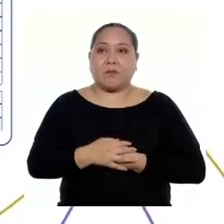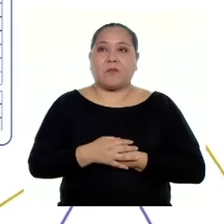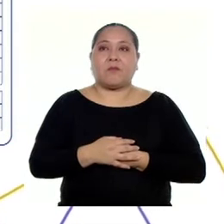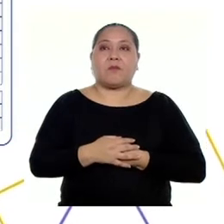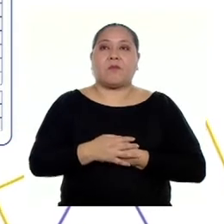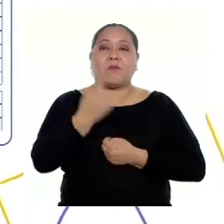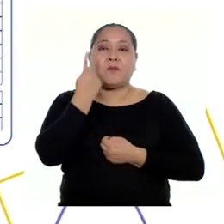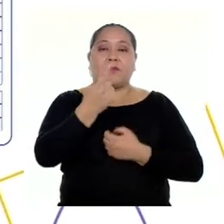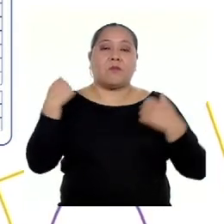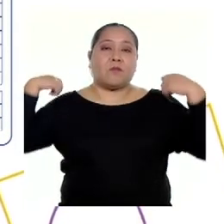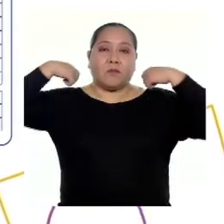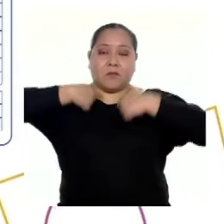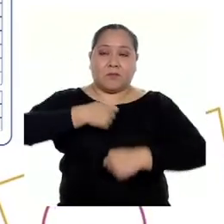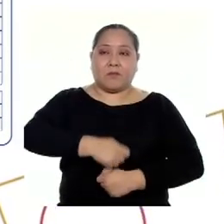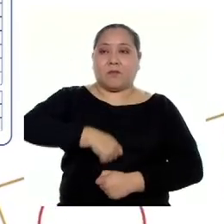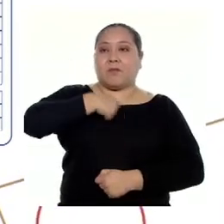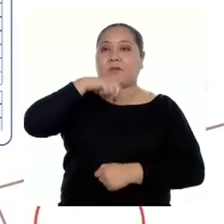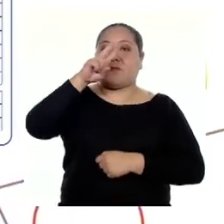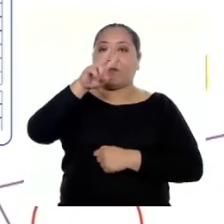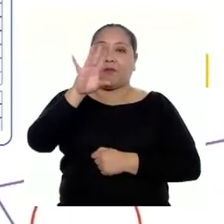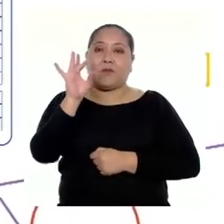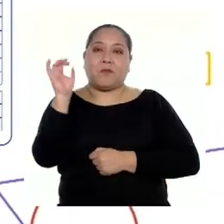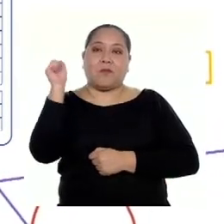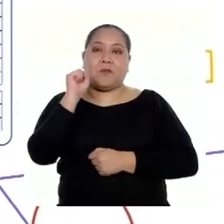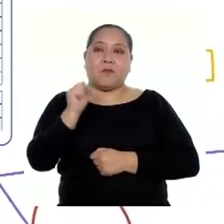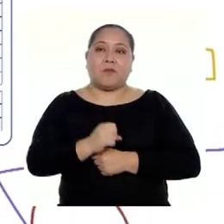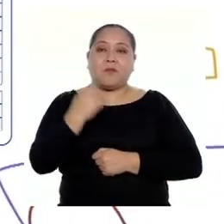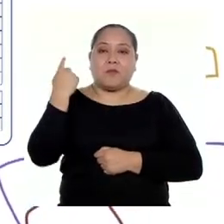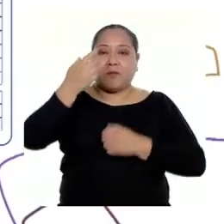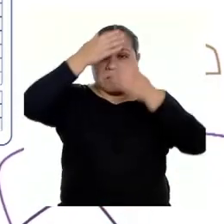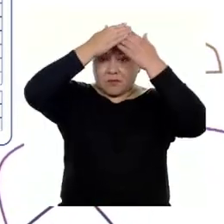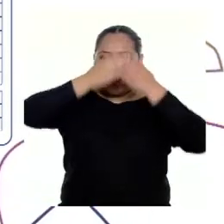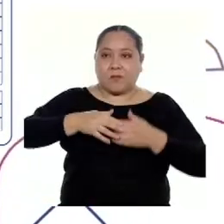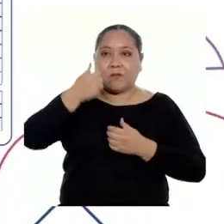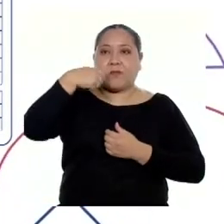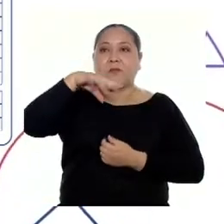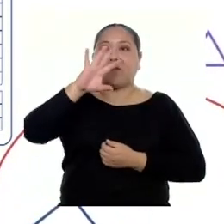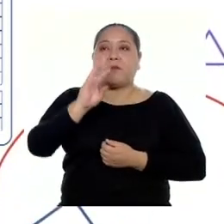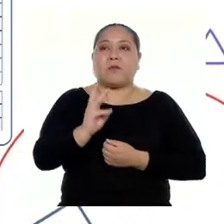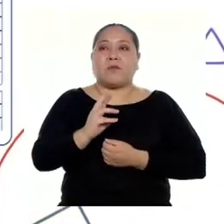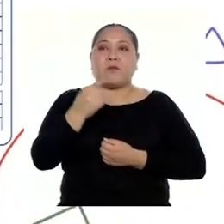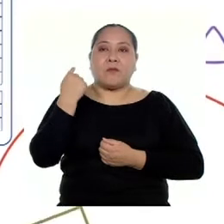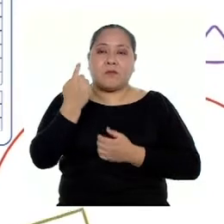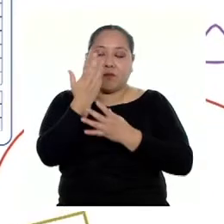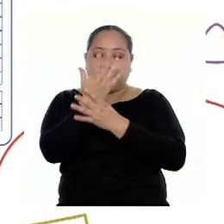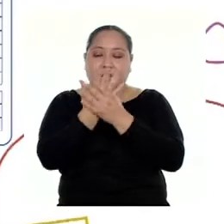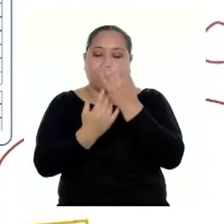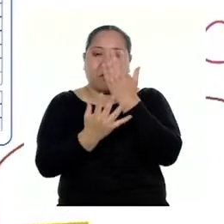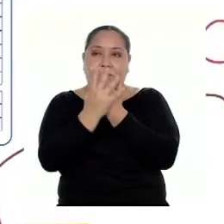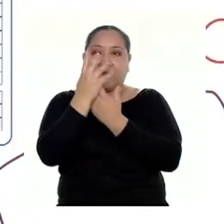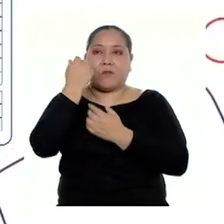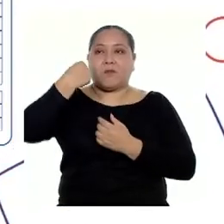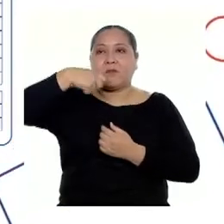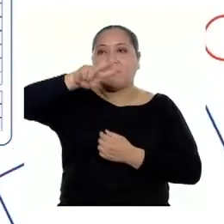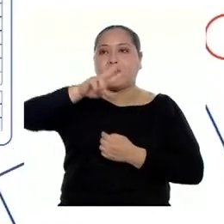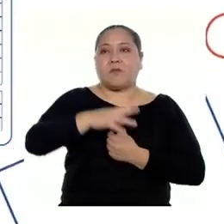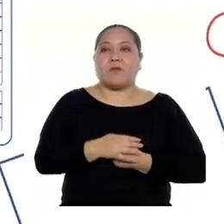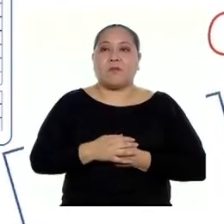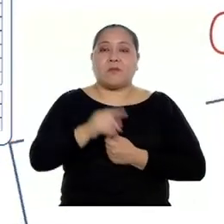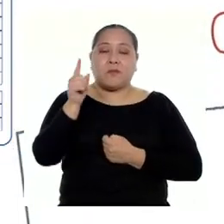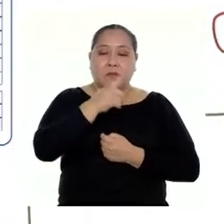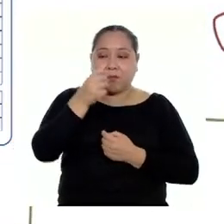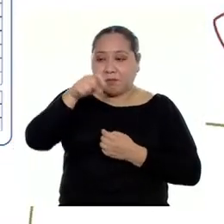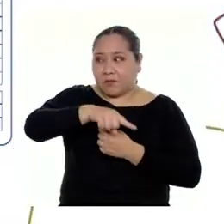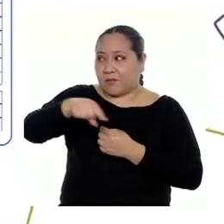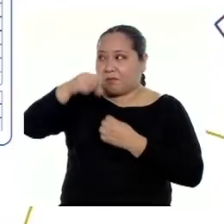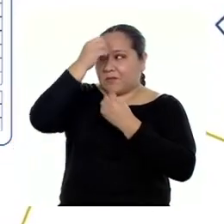Cada casaca cuesta 28 soles, cada protector facial 16 y cada par de guantes 12. Y en base a los